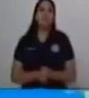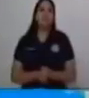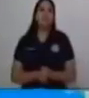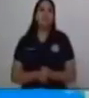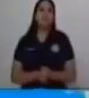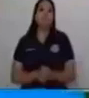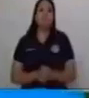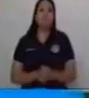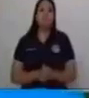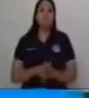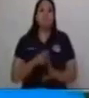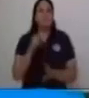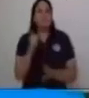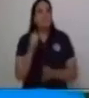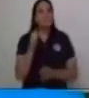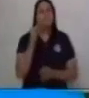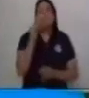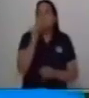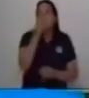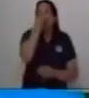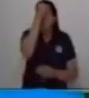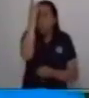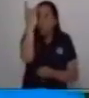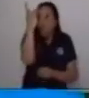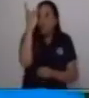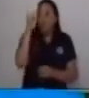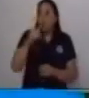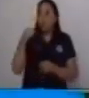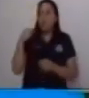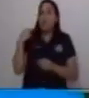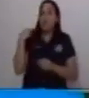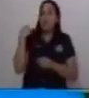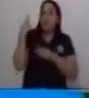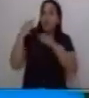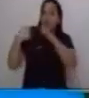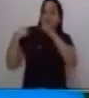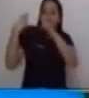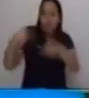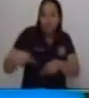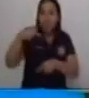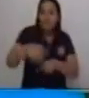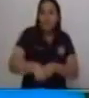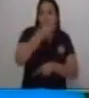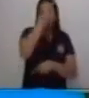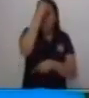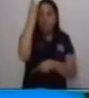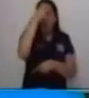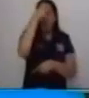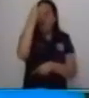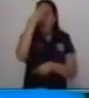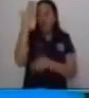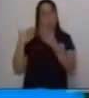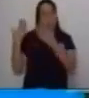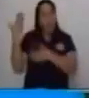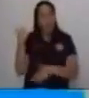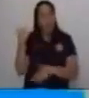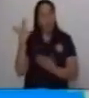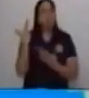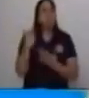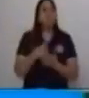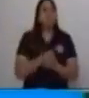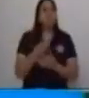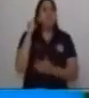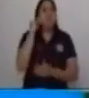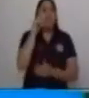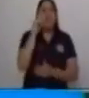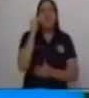con una pequeña tarea que venimos trabajando en clases anteriores que es nuestro glosario nuestro glosario de